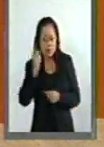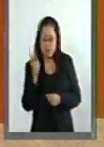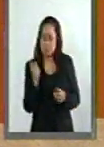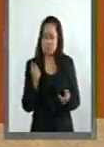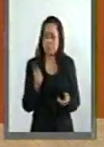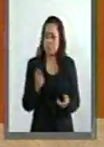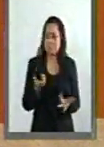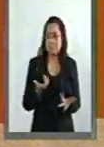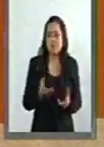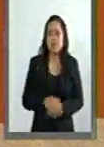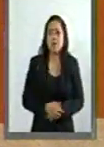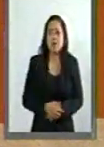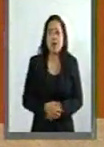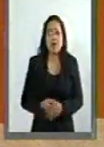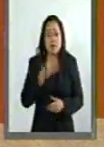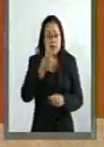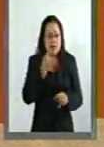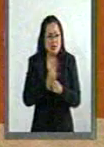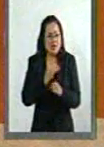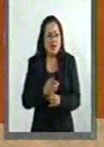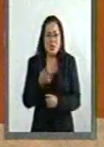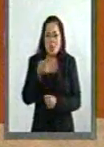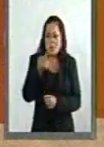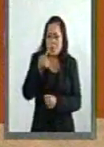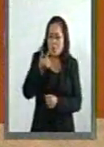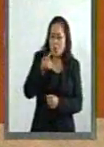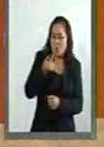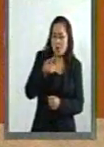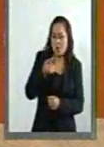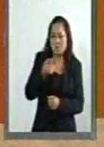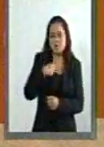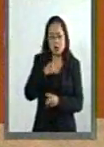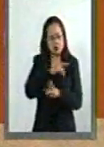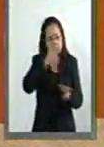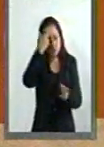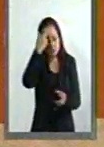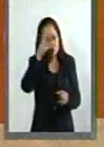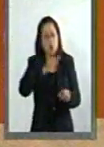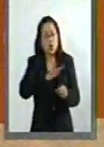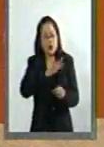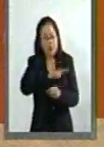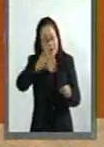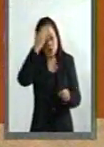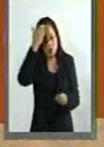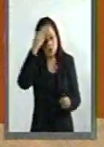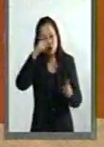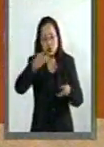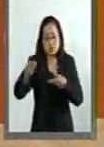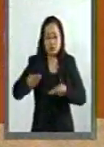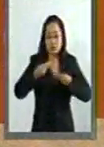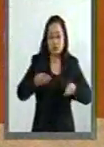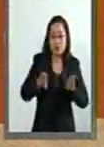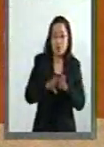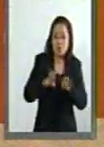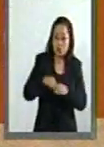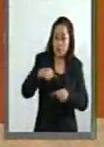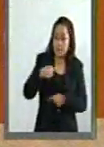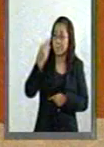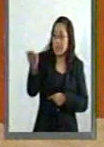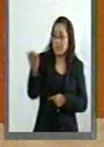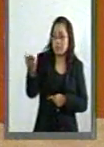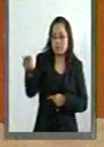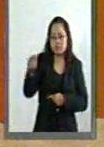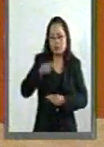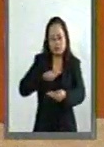información fue a cuenta gotas, no debo de dejar de reconocer que toda fue entregada respecto a cómo fue solicitada,